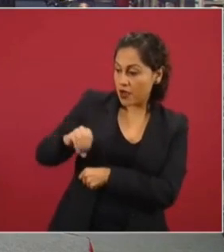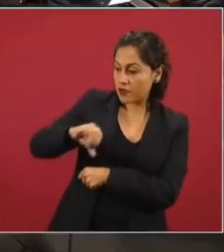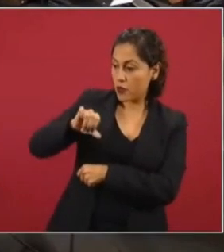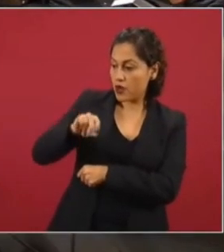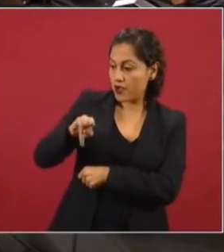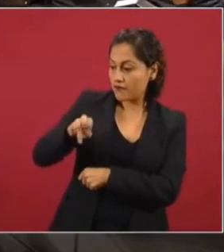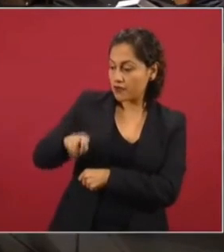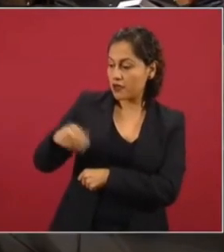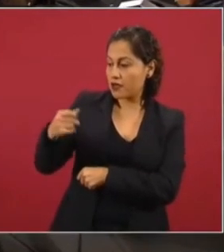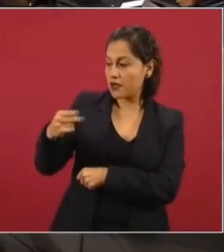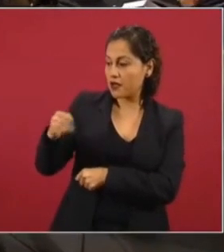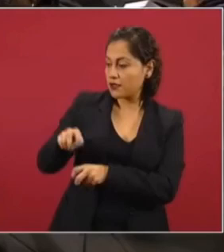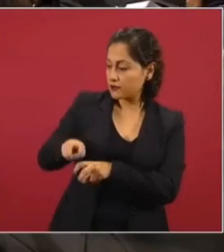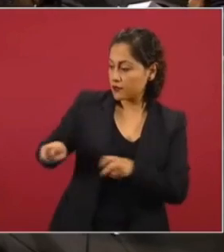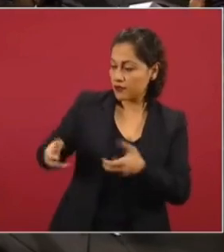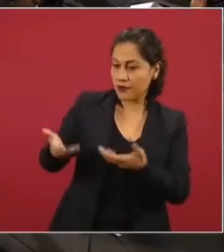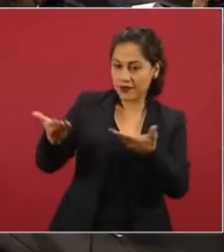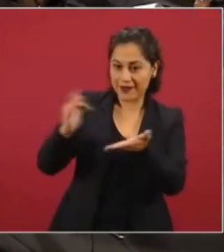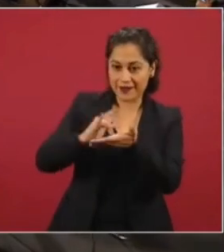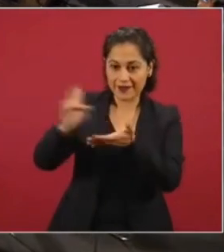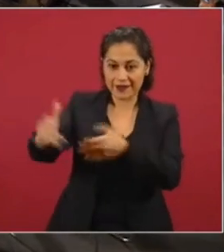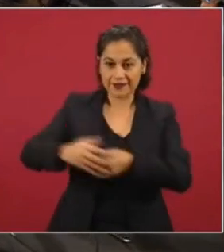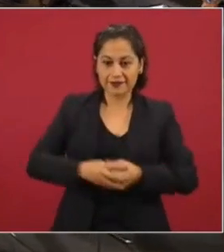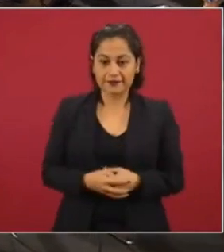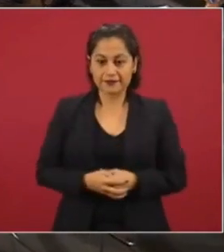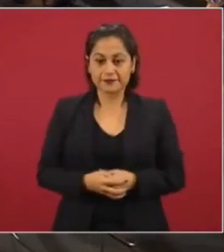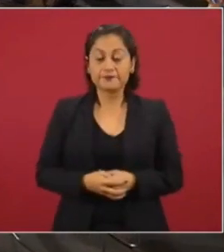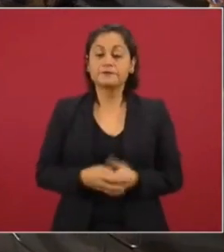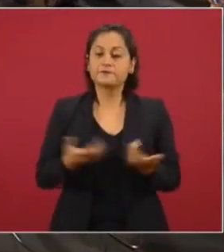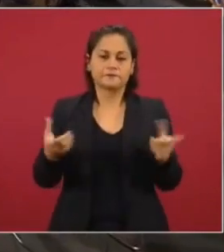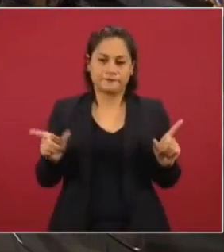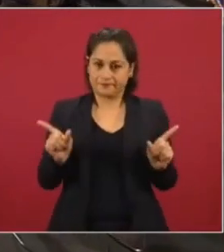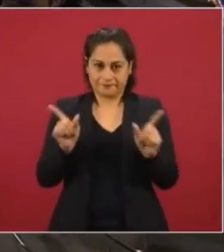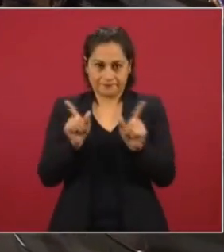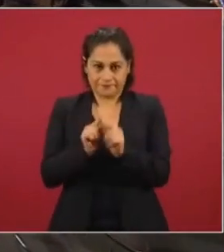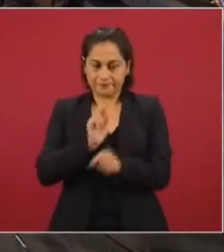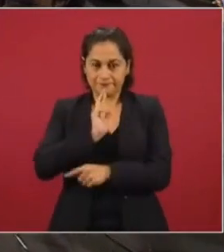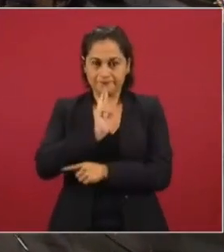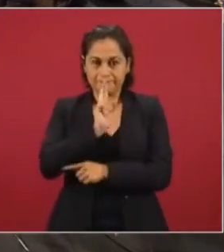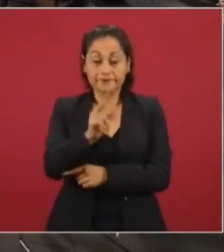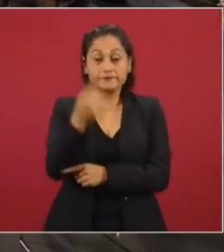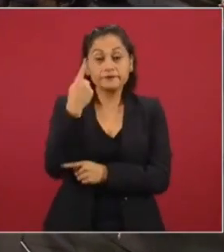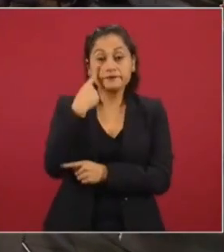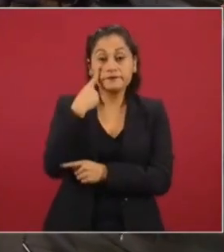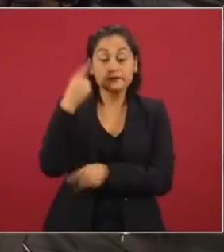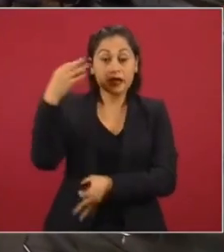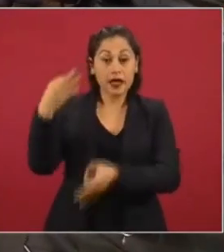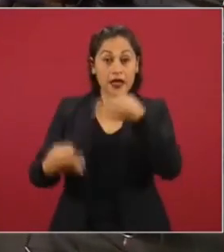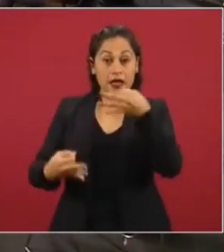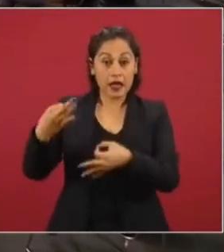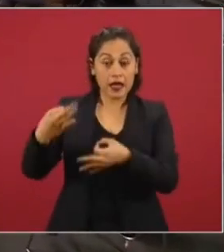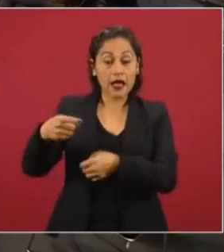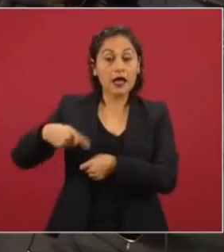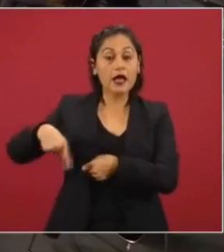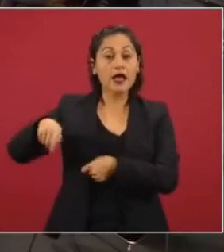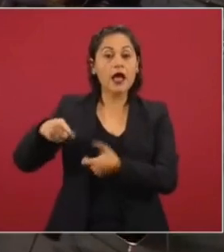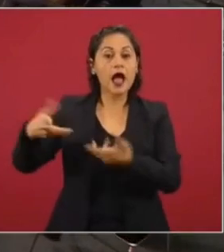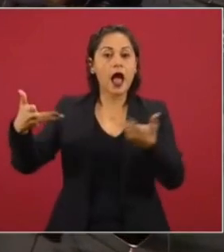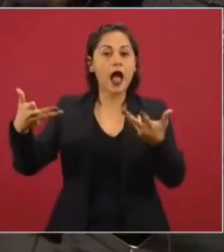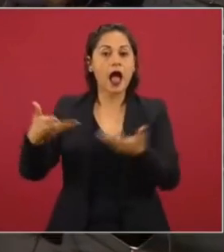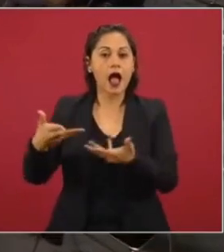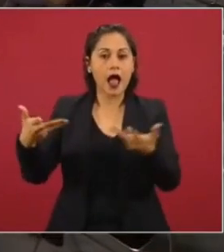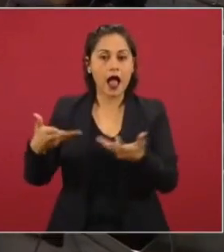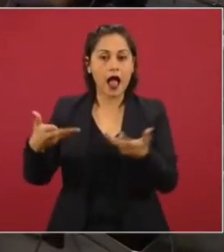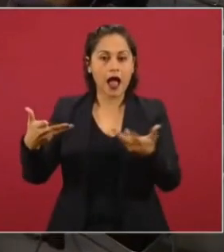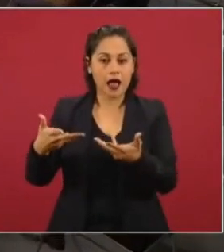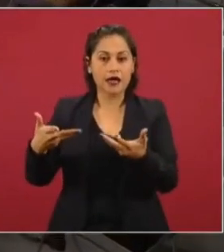Héctor, gracias por estar aquí. Muy breve. Lo que hizo la Audiencia es desechar un recurso